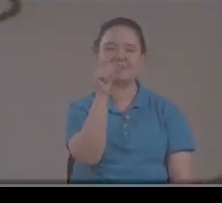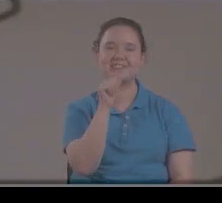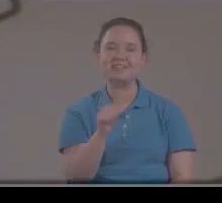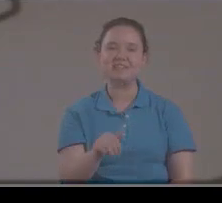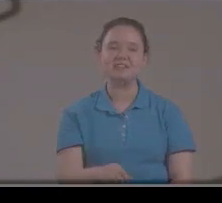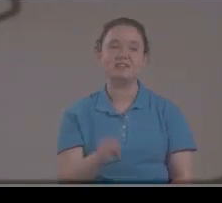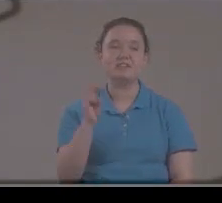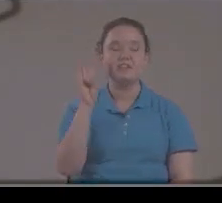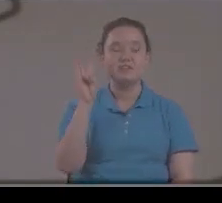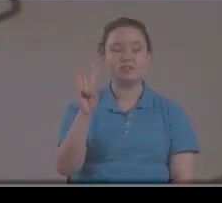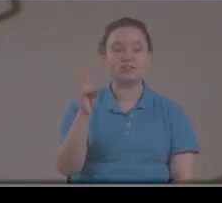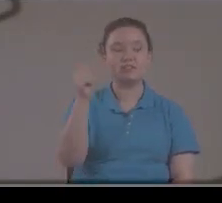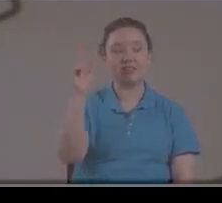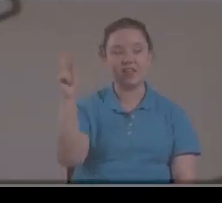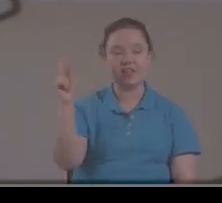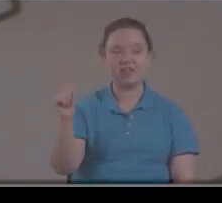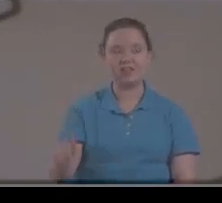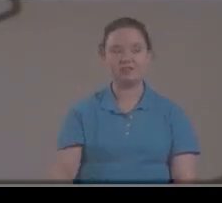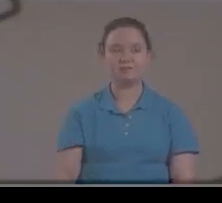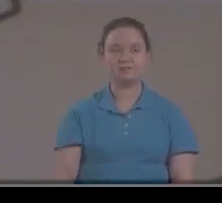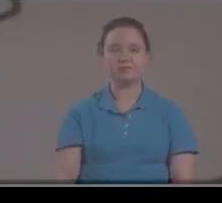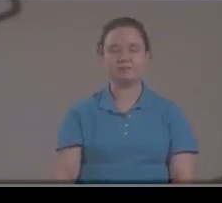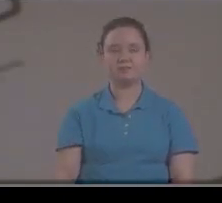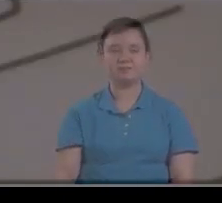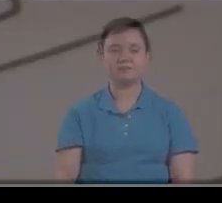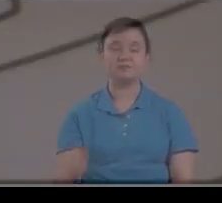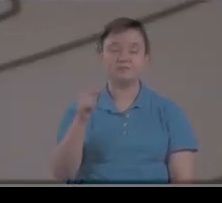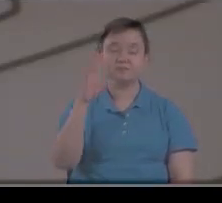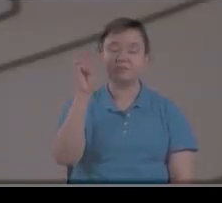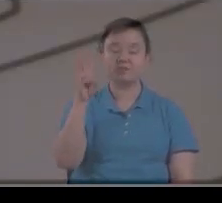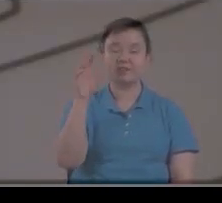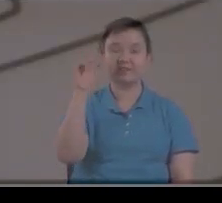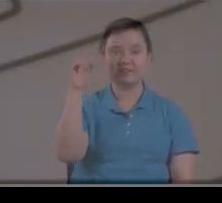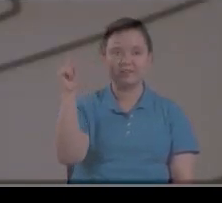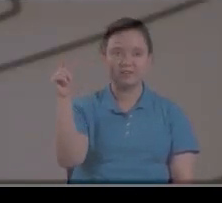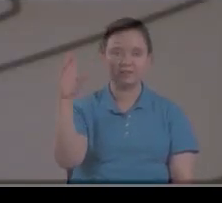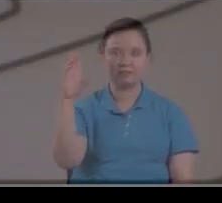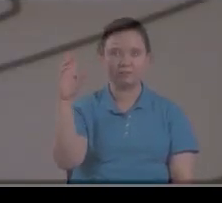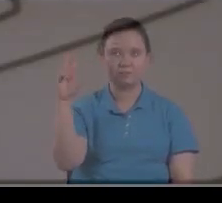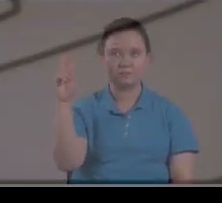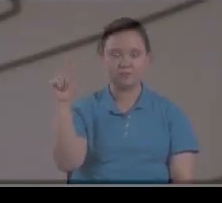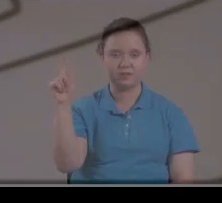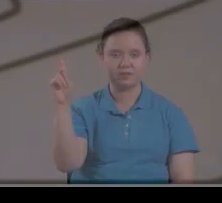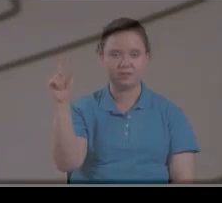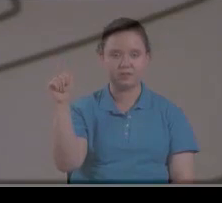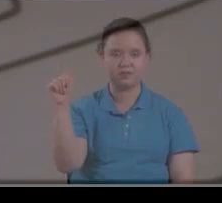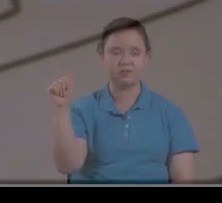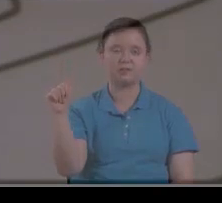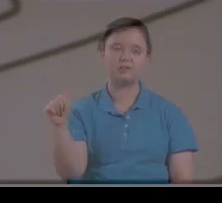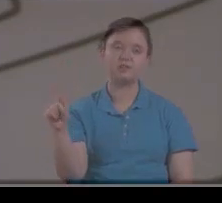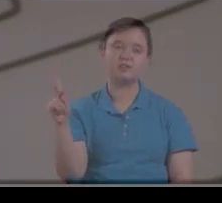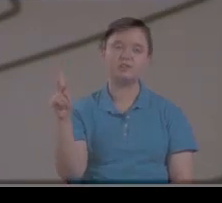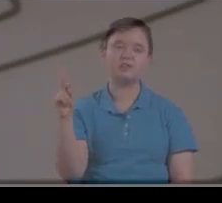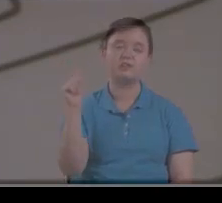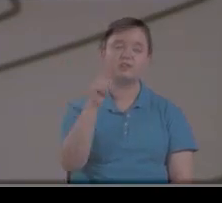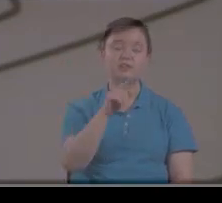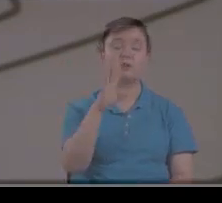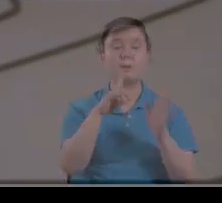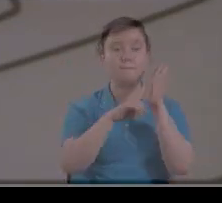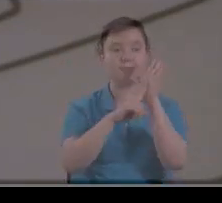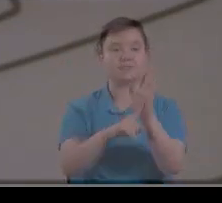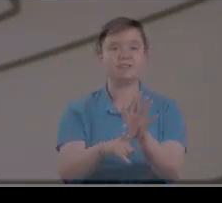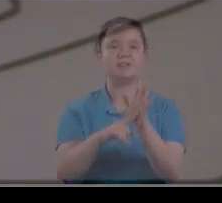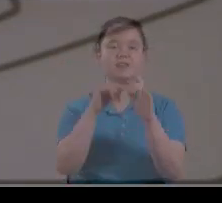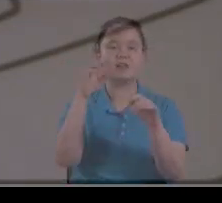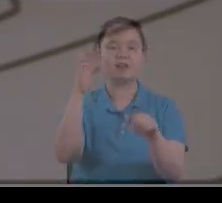Los tres Ayes Estos tres Ayes Como hemos explicado Representan La pre-tribulación De